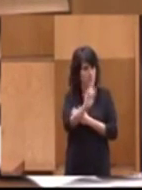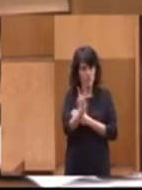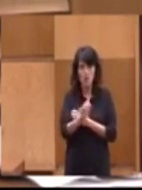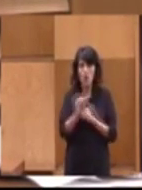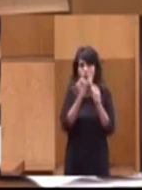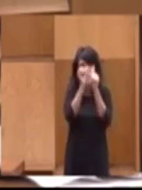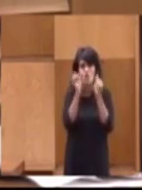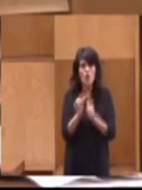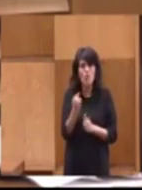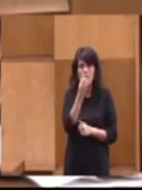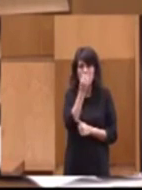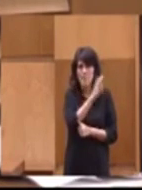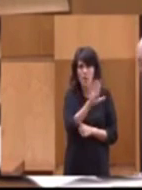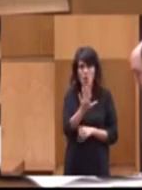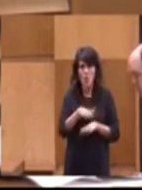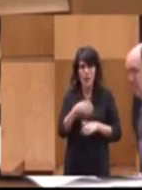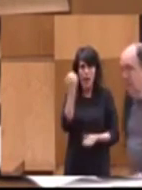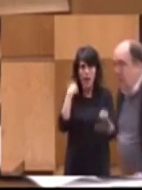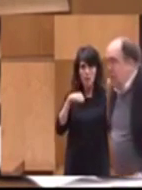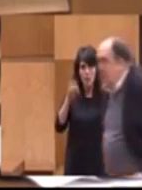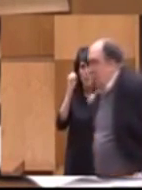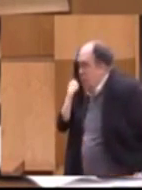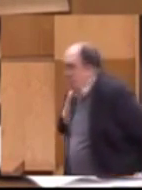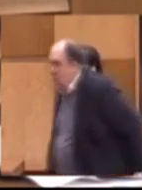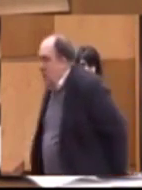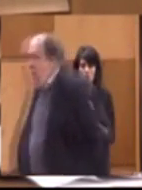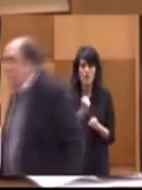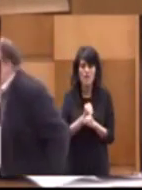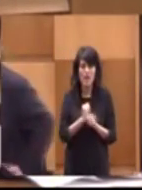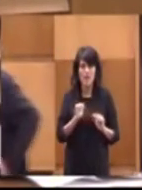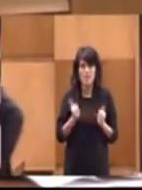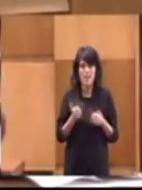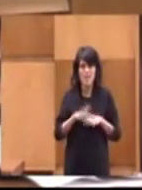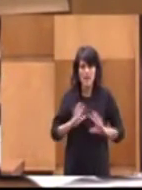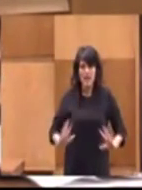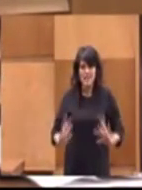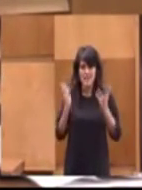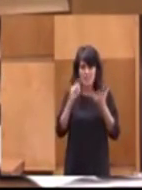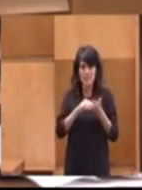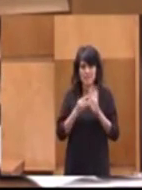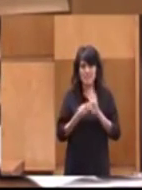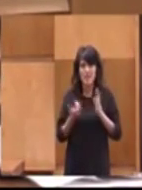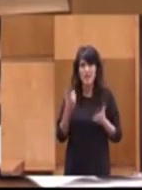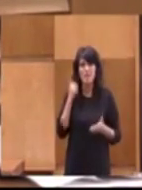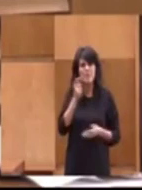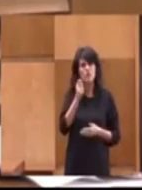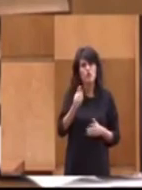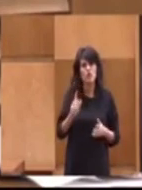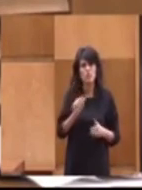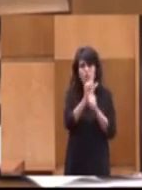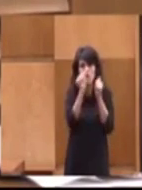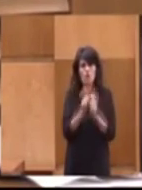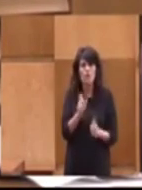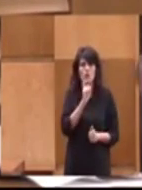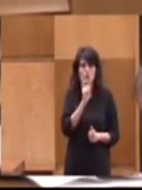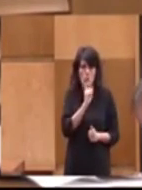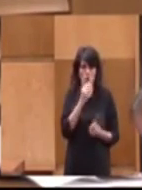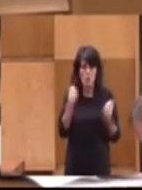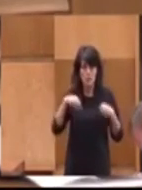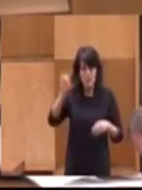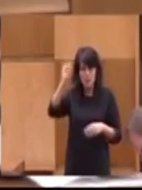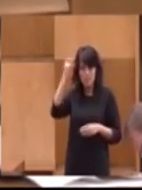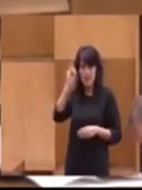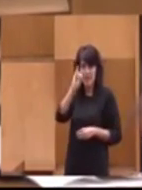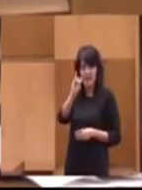la mejor forma de actuar y de ponerse a trabajar para salvar el sistema de pensiones es sumarse a iniciativas como la